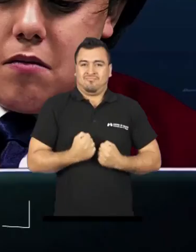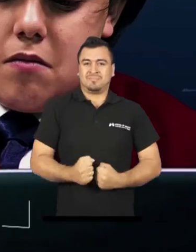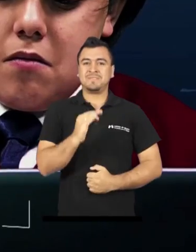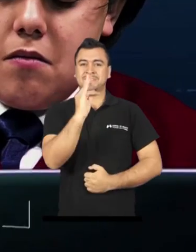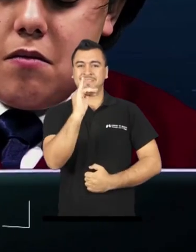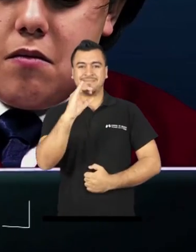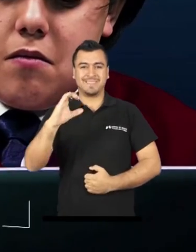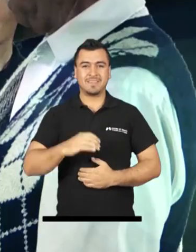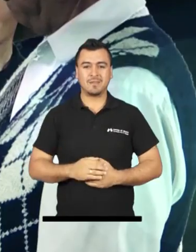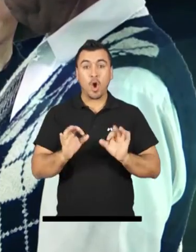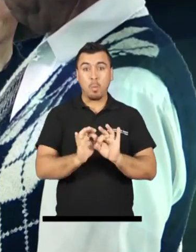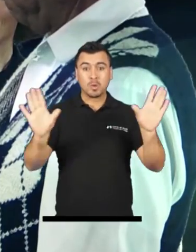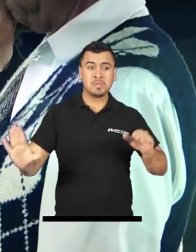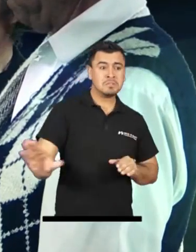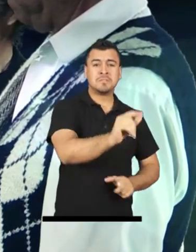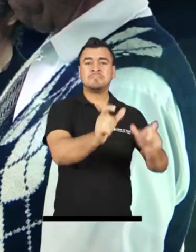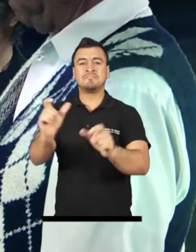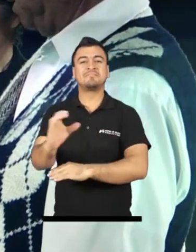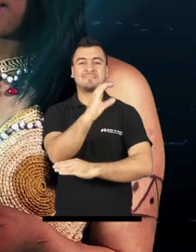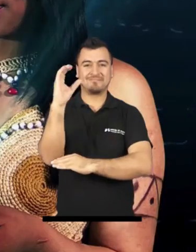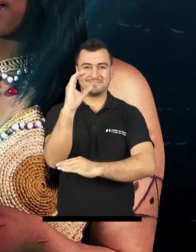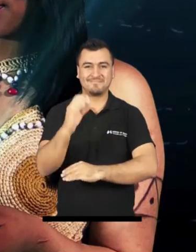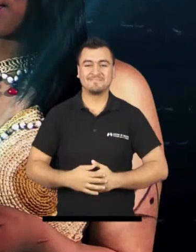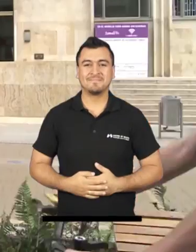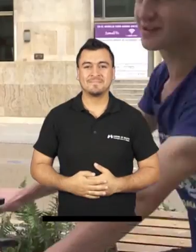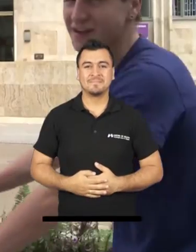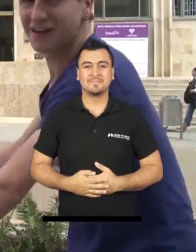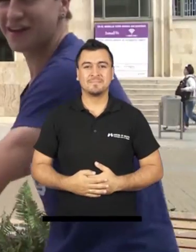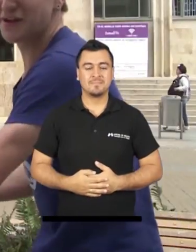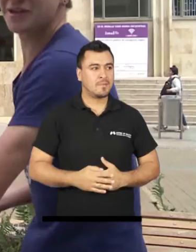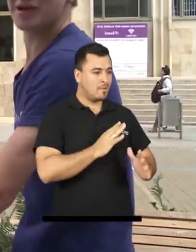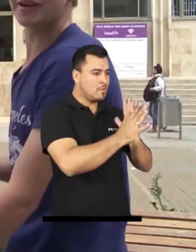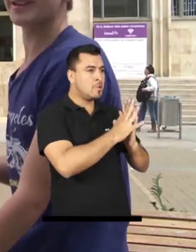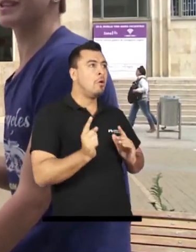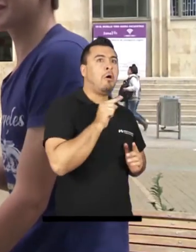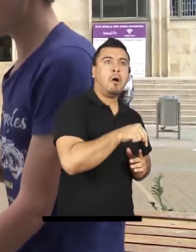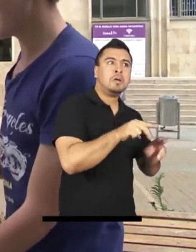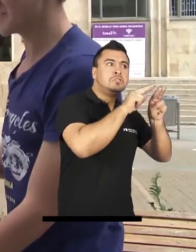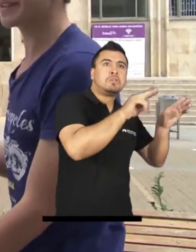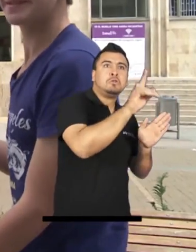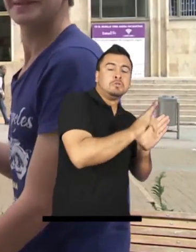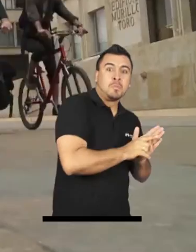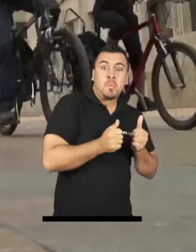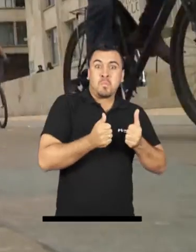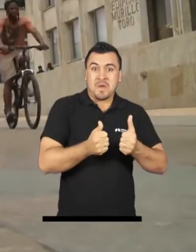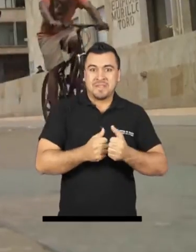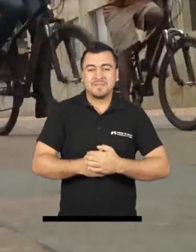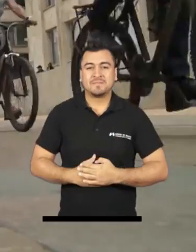y generar oportunidades para todos los colombianos. Es venimos poder conectarse a internet en el centro.